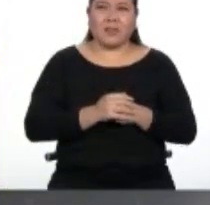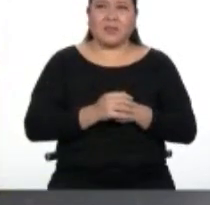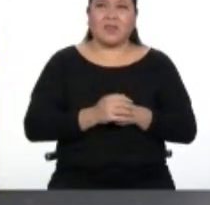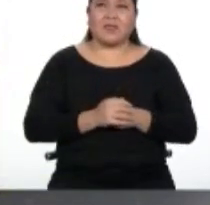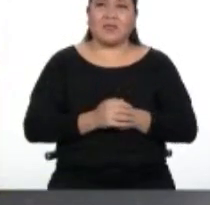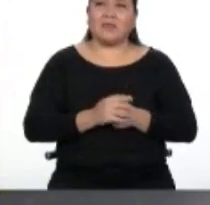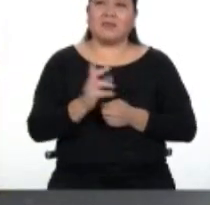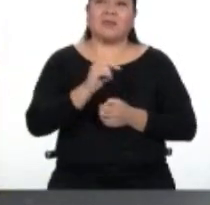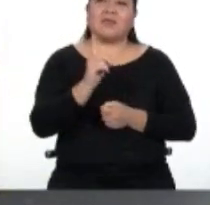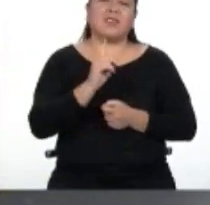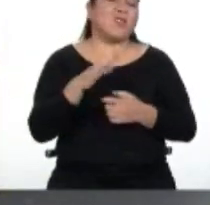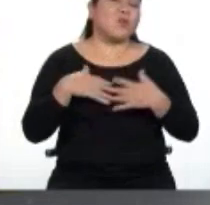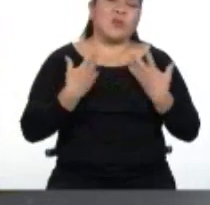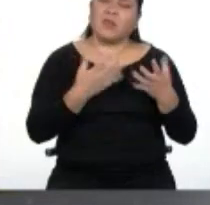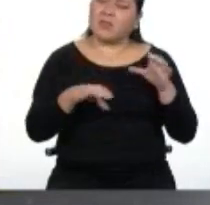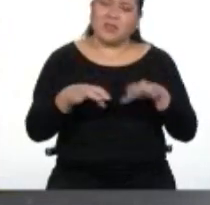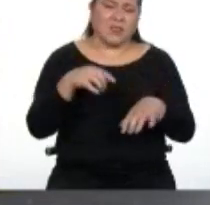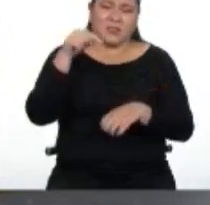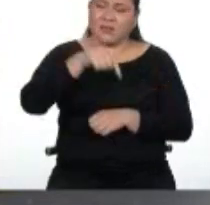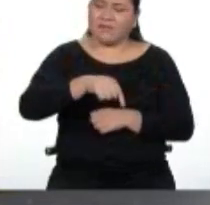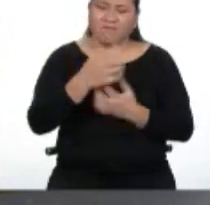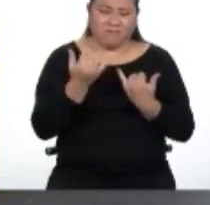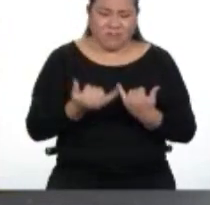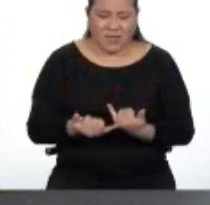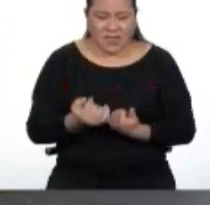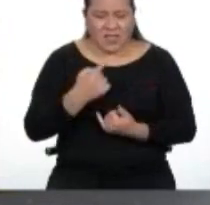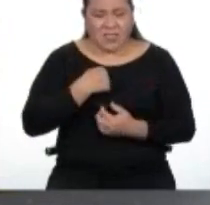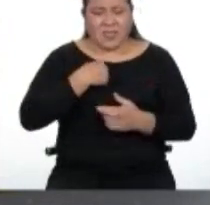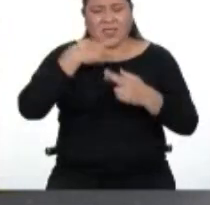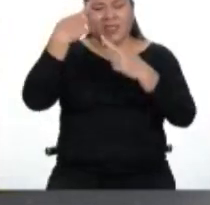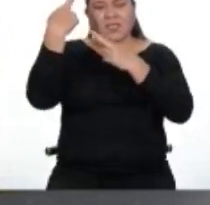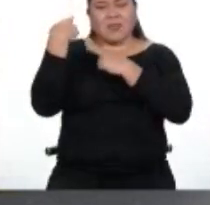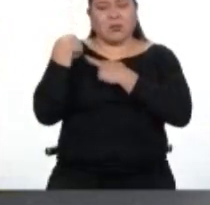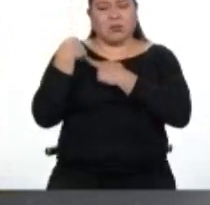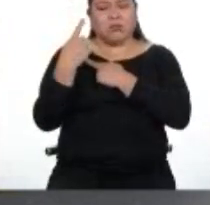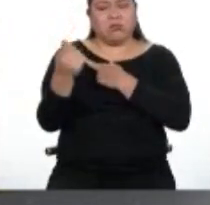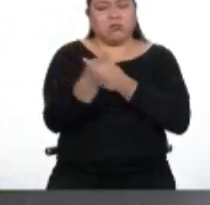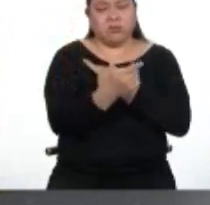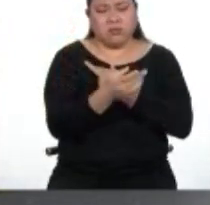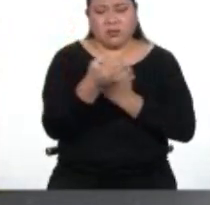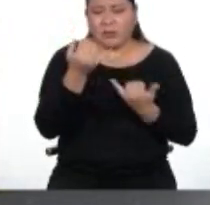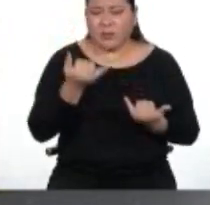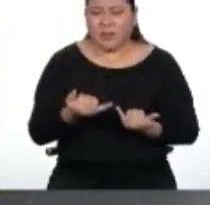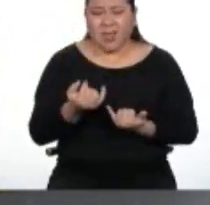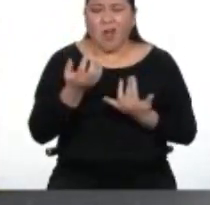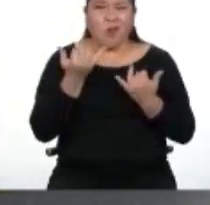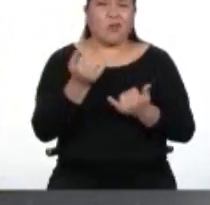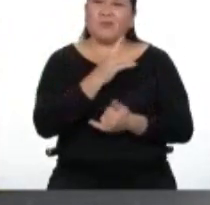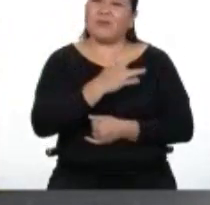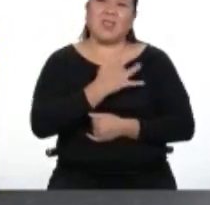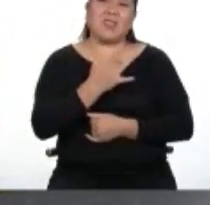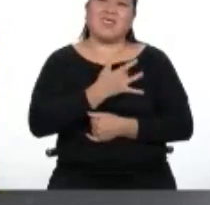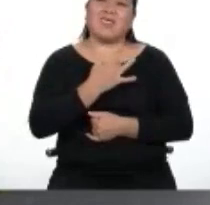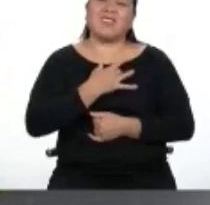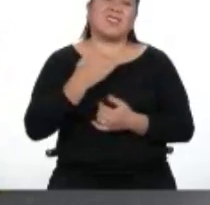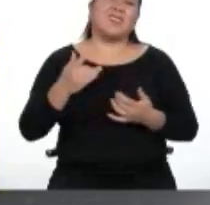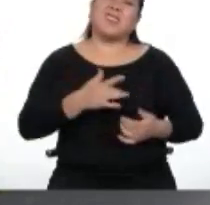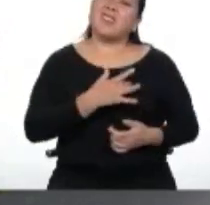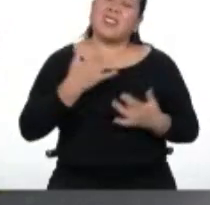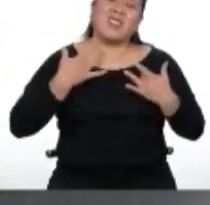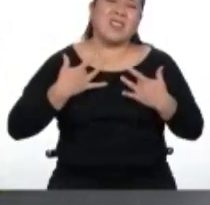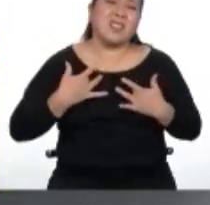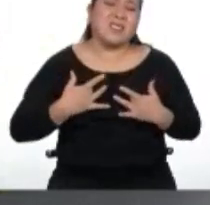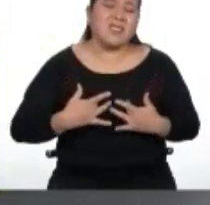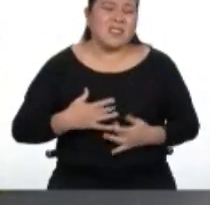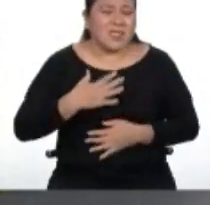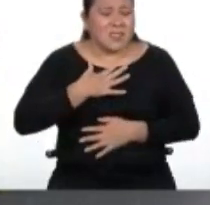Saben que no puedo hacer esto hoy, perdóname, tengo que ser responsable con ustedes. Y hoy la verdad que no me siento bien. Tengo, tengo esta tristeza enorme en